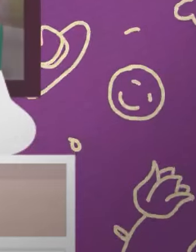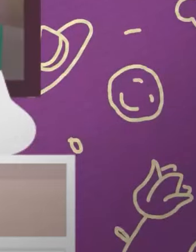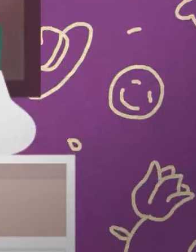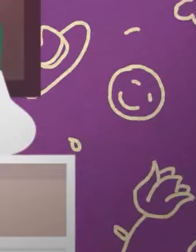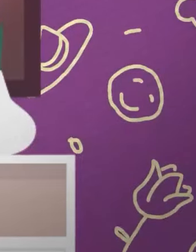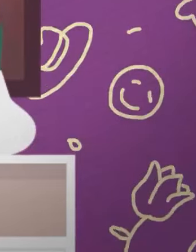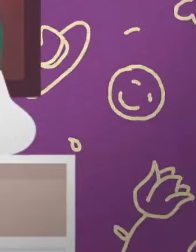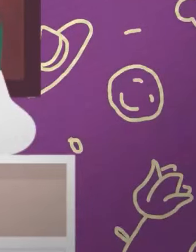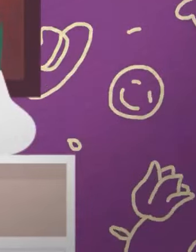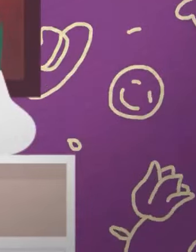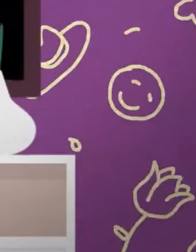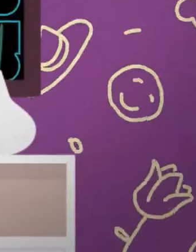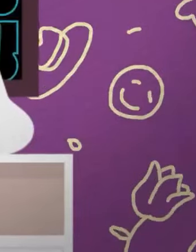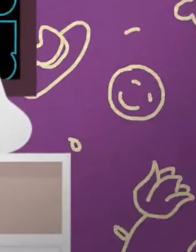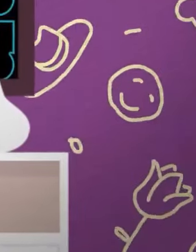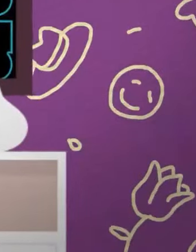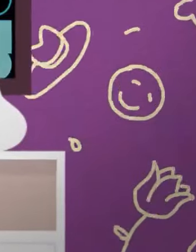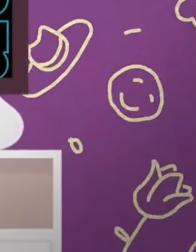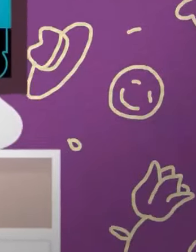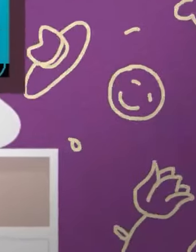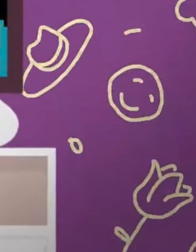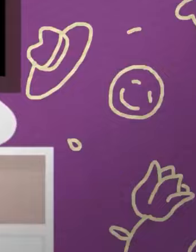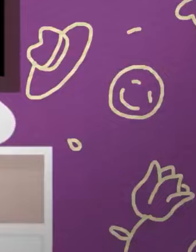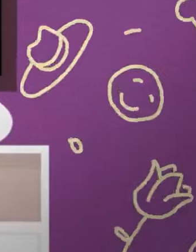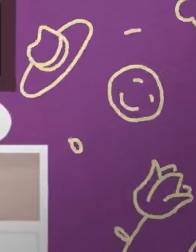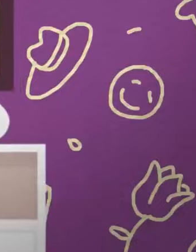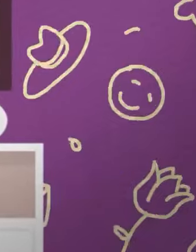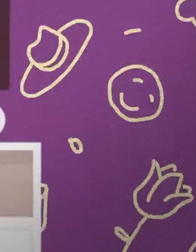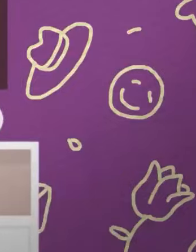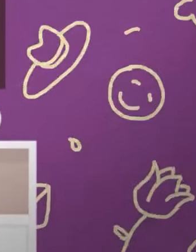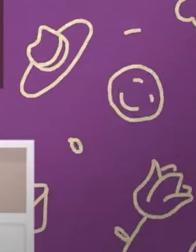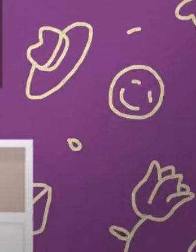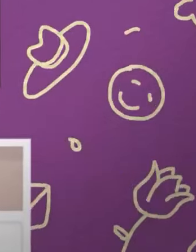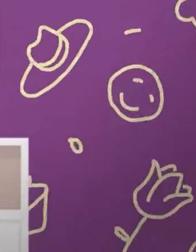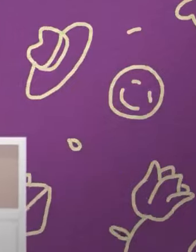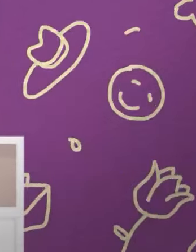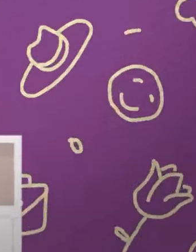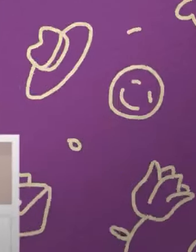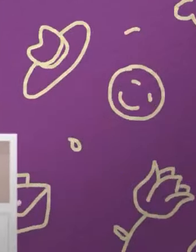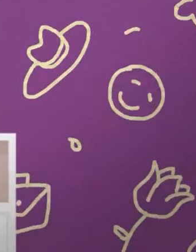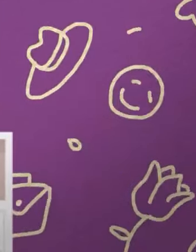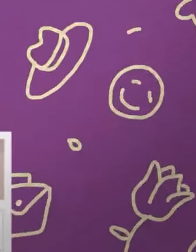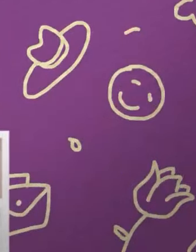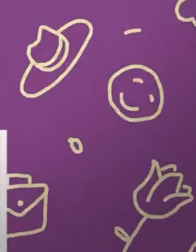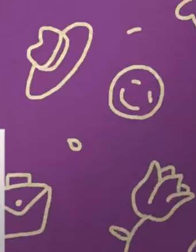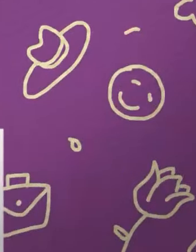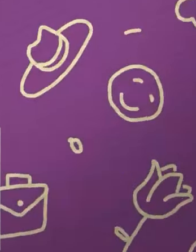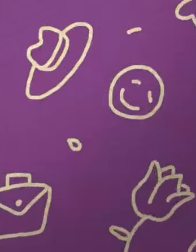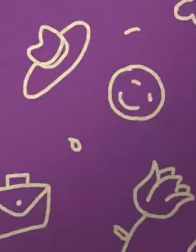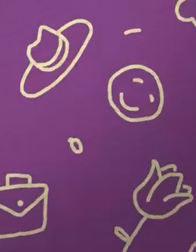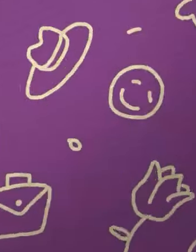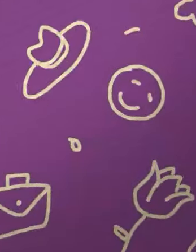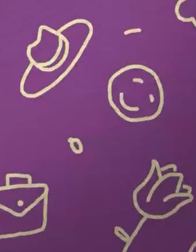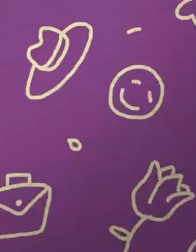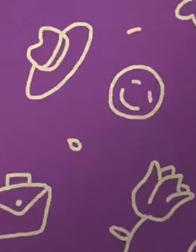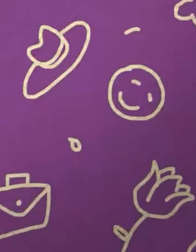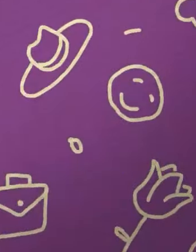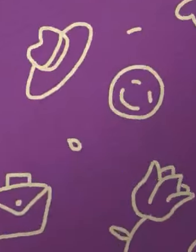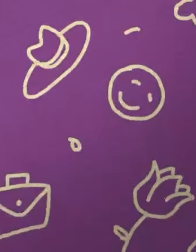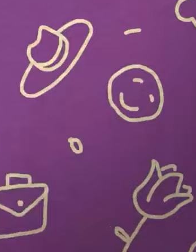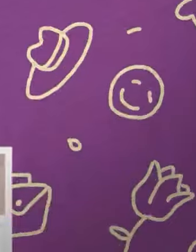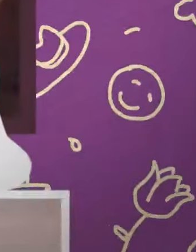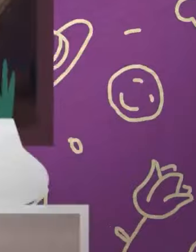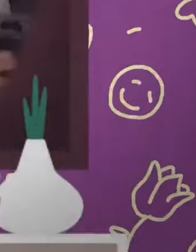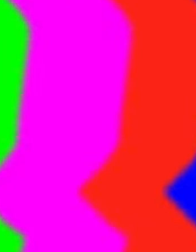reprogramar tu televisión. Toma el control remoto de tu televisión. Presiona el botón